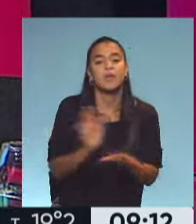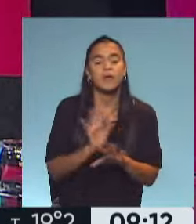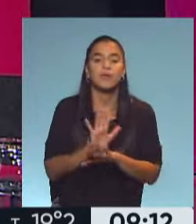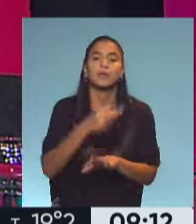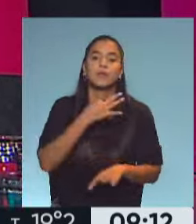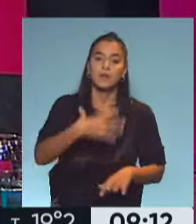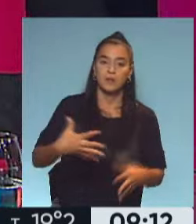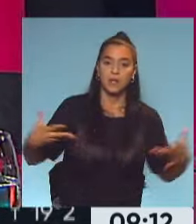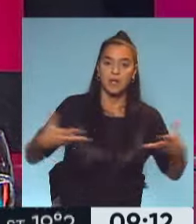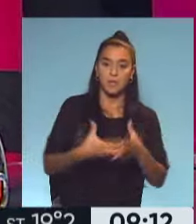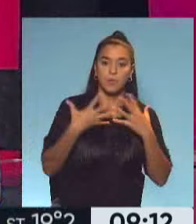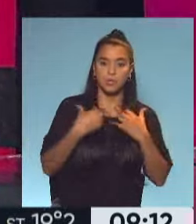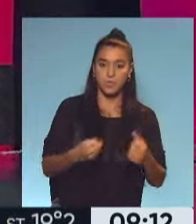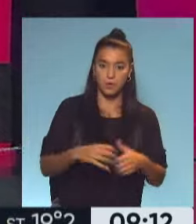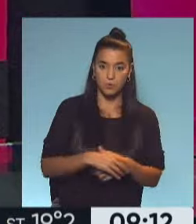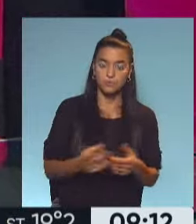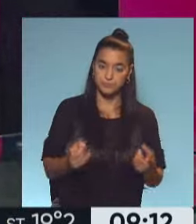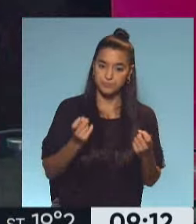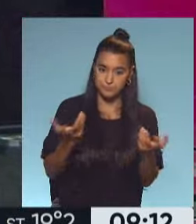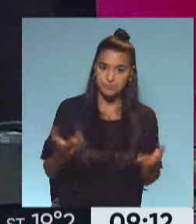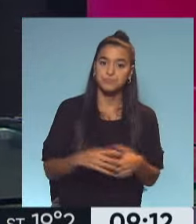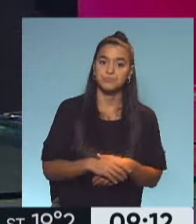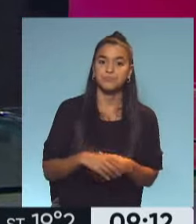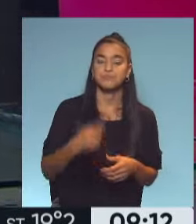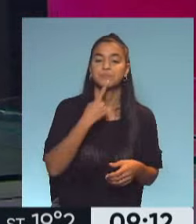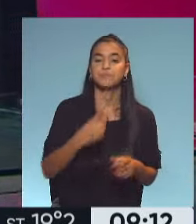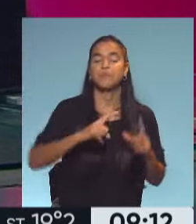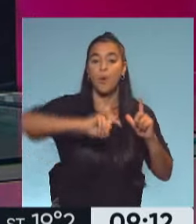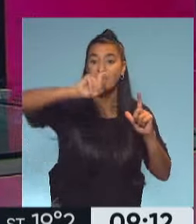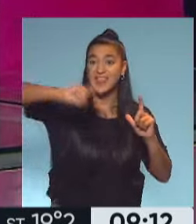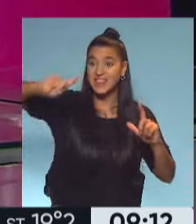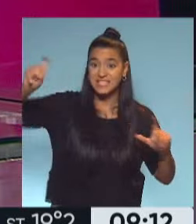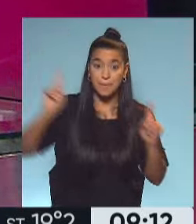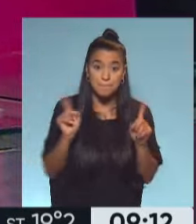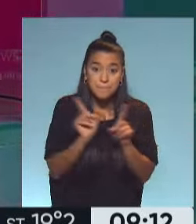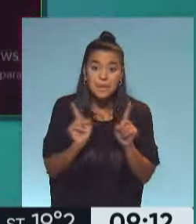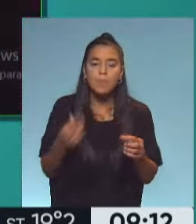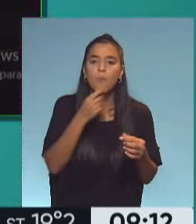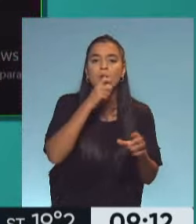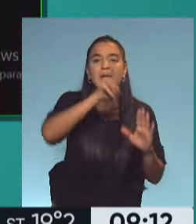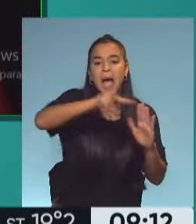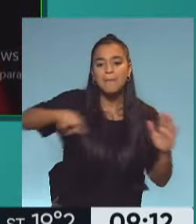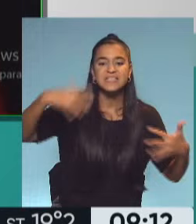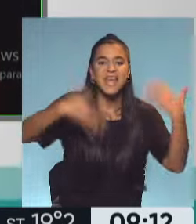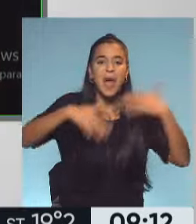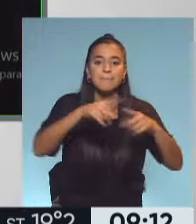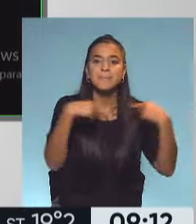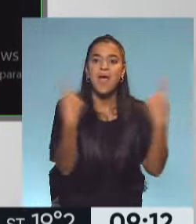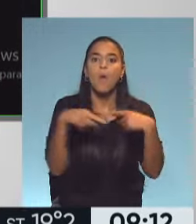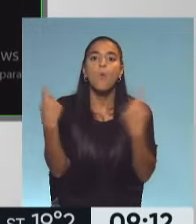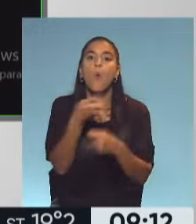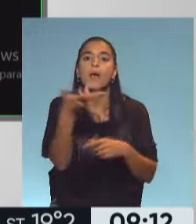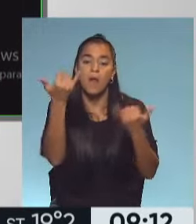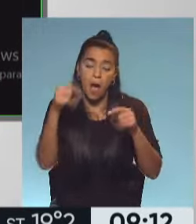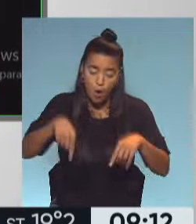más de aire al equipo de salud. Sí, que es necesario. El famoso índice que miramos todos los días, de cuántas camas de terapia. Eso se mantiene